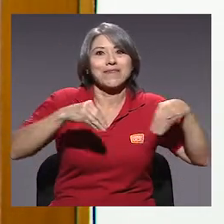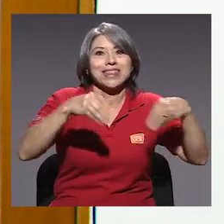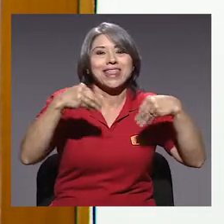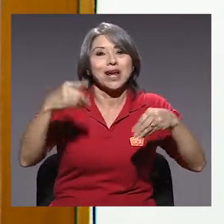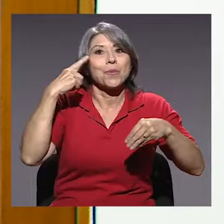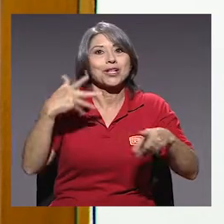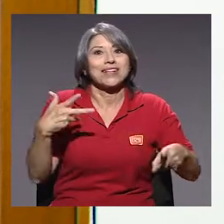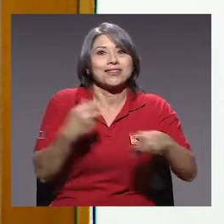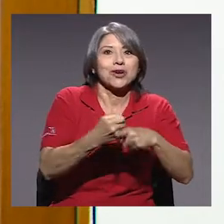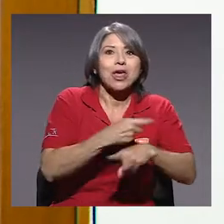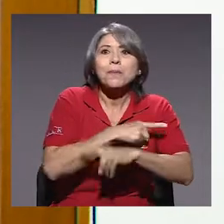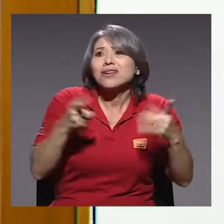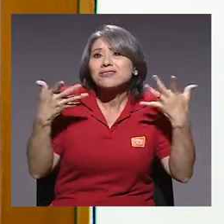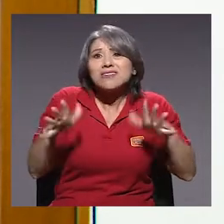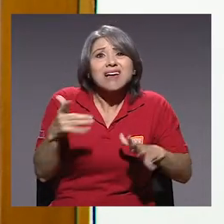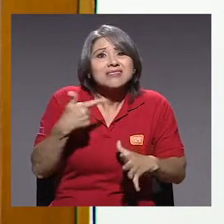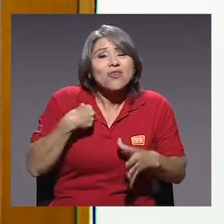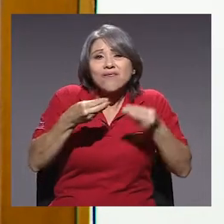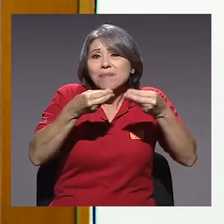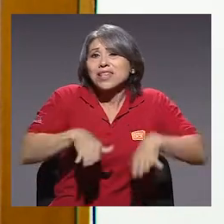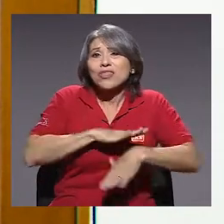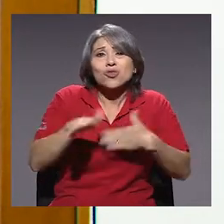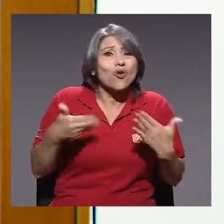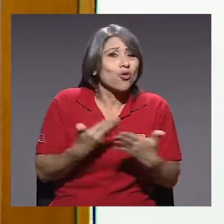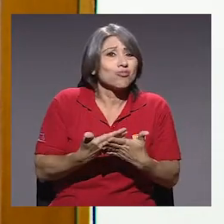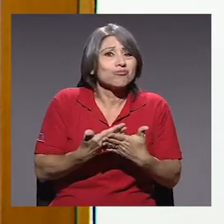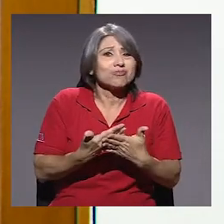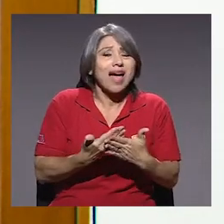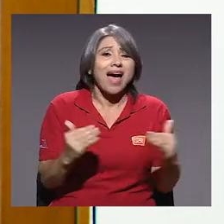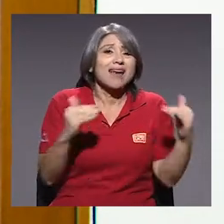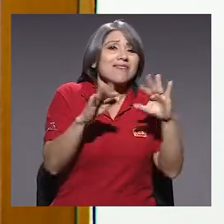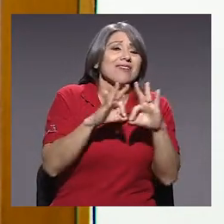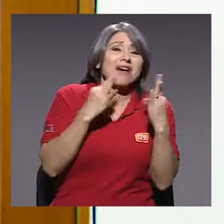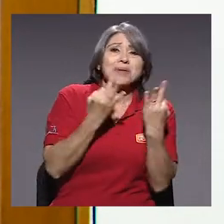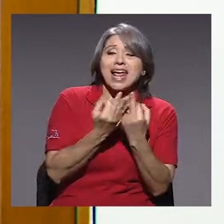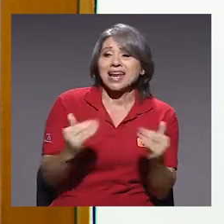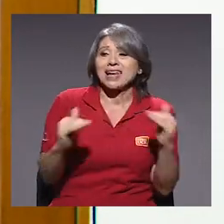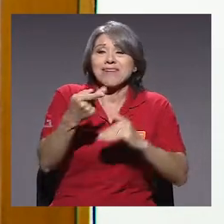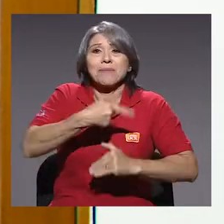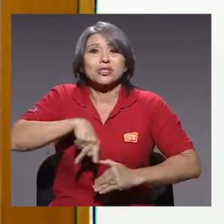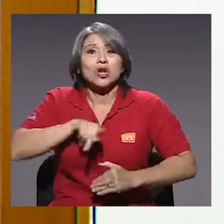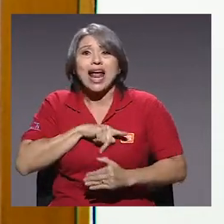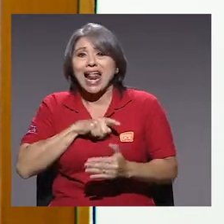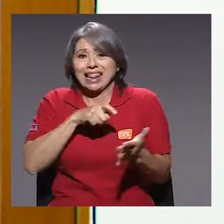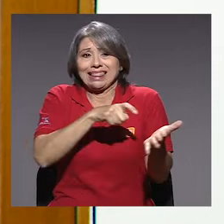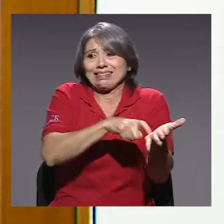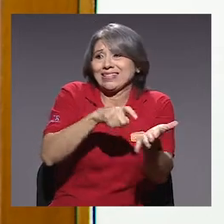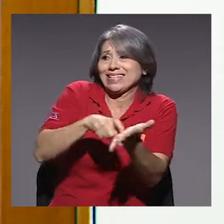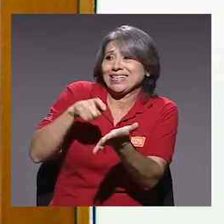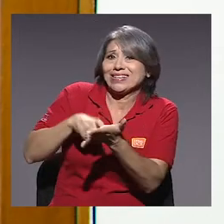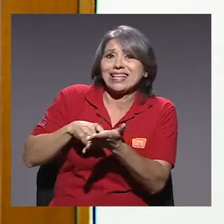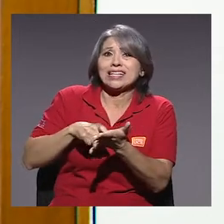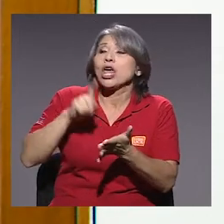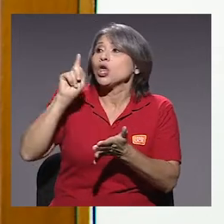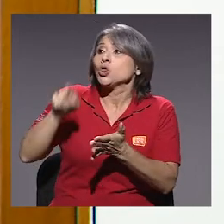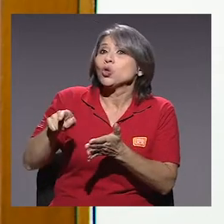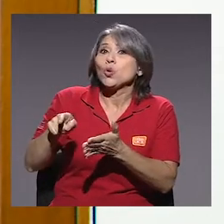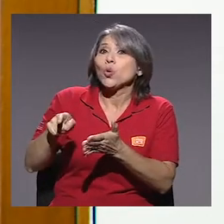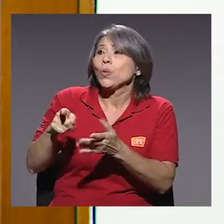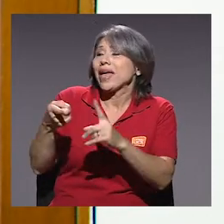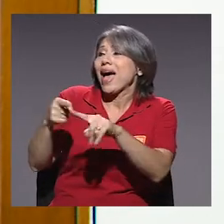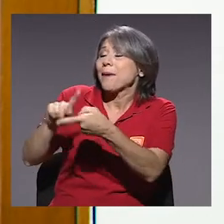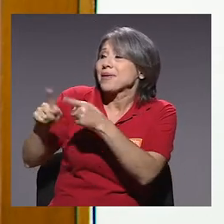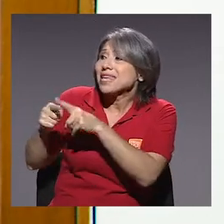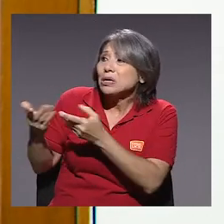Pero ya había perdido todo. A nivel familiar, a nivel personal, todo, las tarjetas hasta el tope. Tuve que pedir amigos para